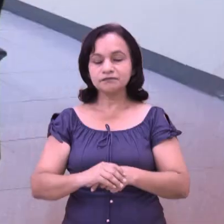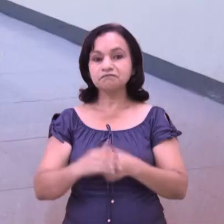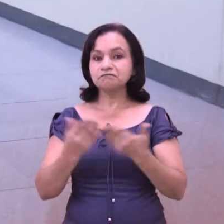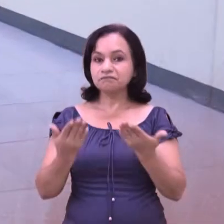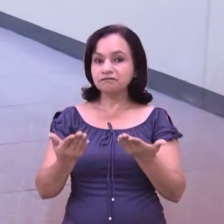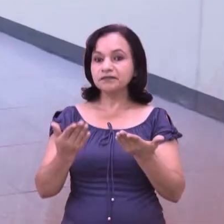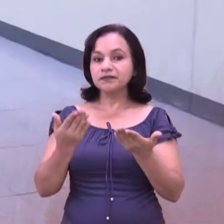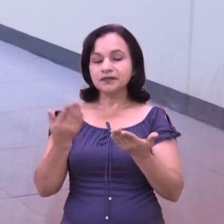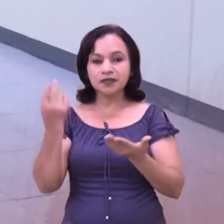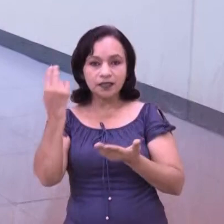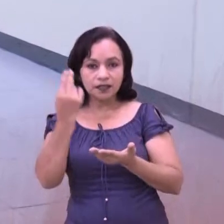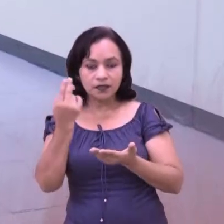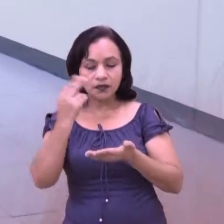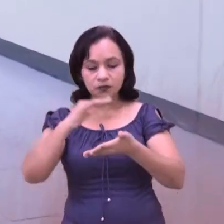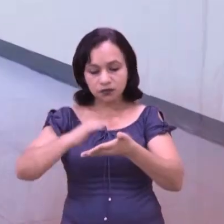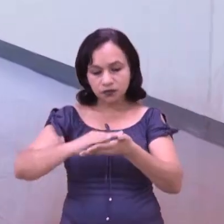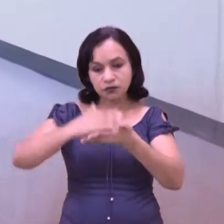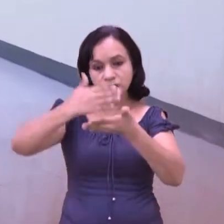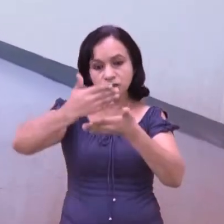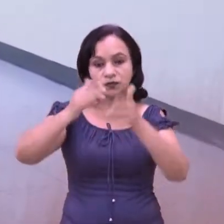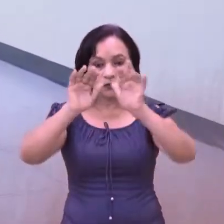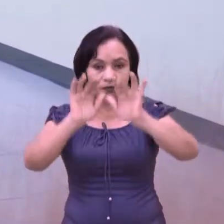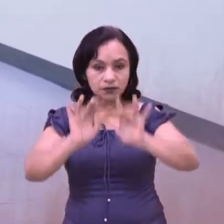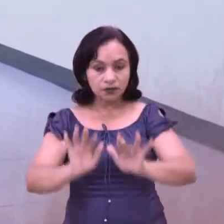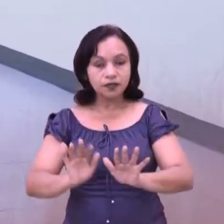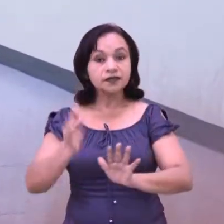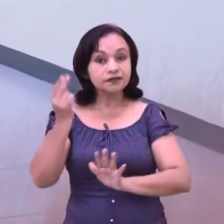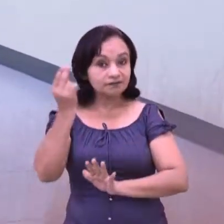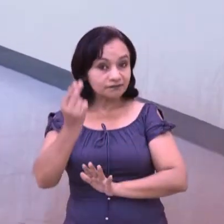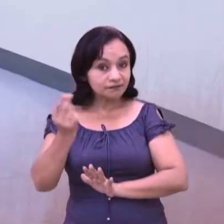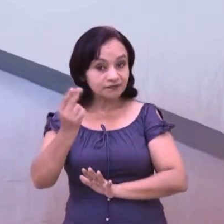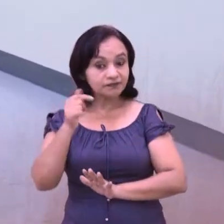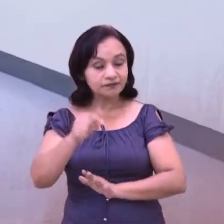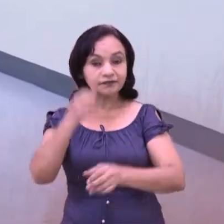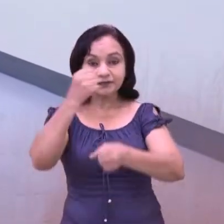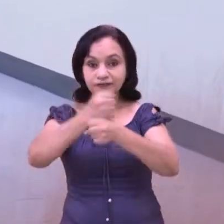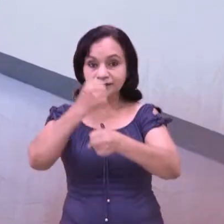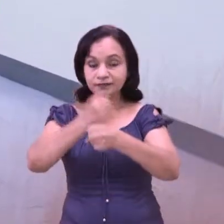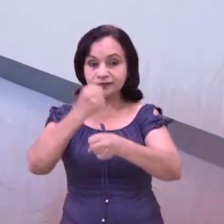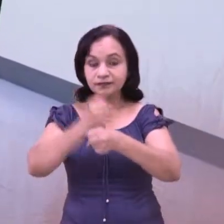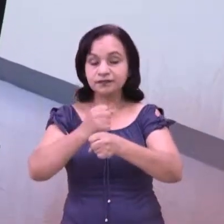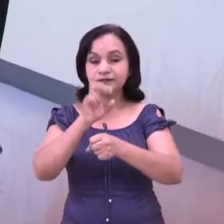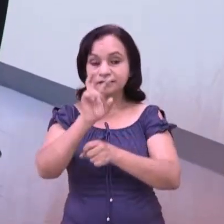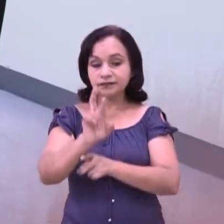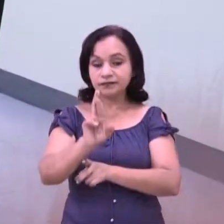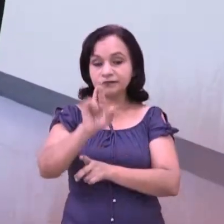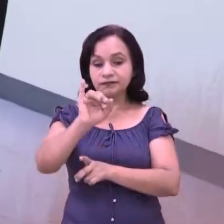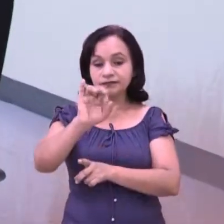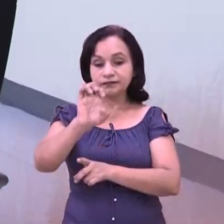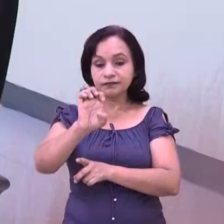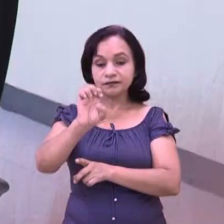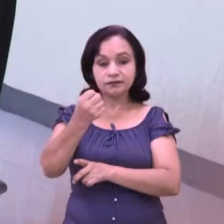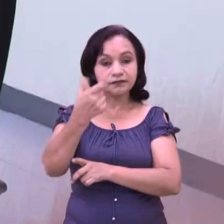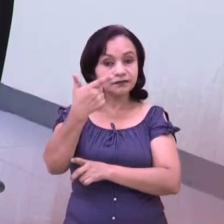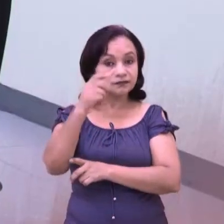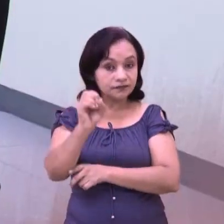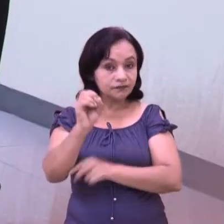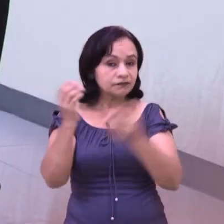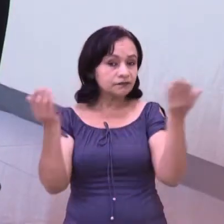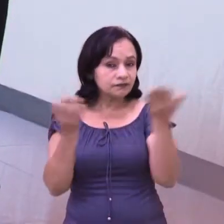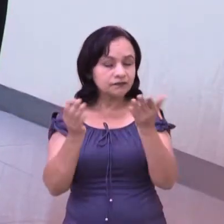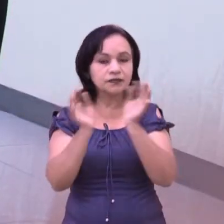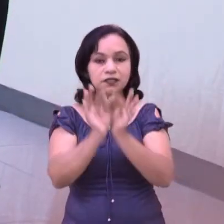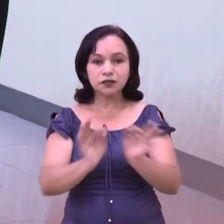seguro. ¿Y fortalecidas con el uso de la plataforma también, doctor, que se está implementando en este trabajo de la gestión del riesgo?